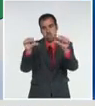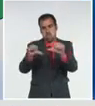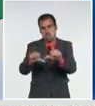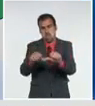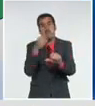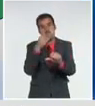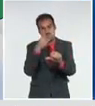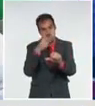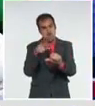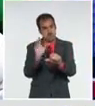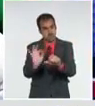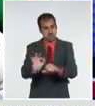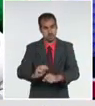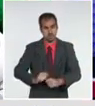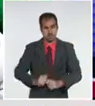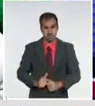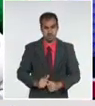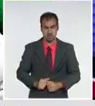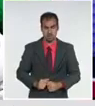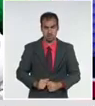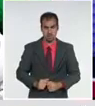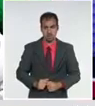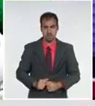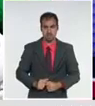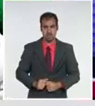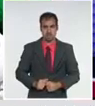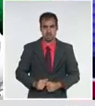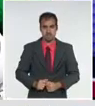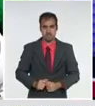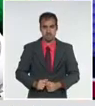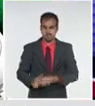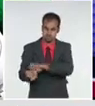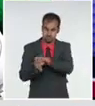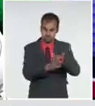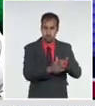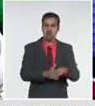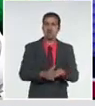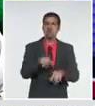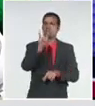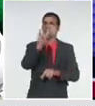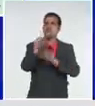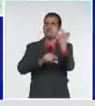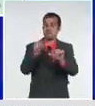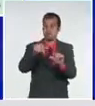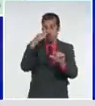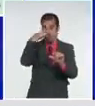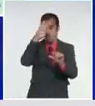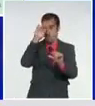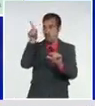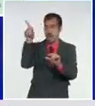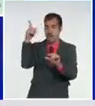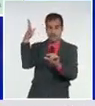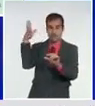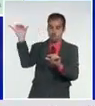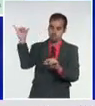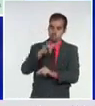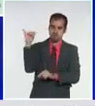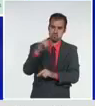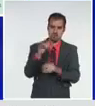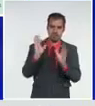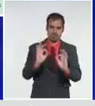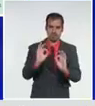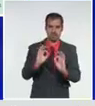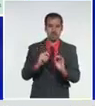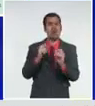de ellos. Nueve pacientes importados ayer de la provincia de La Habana, tres